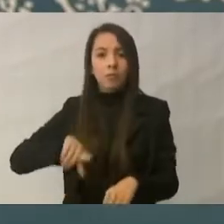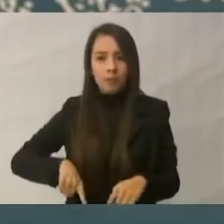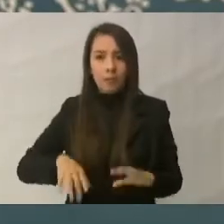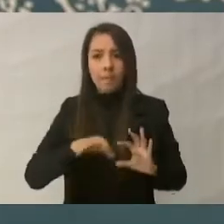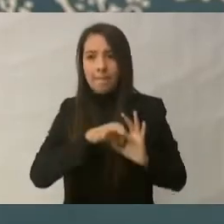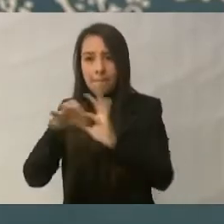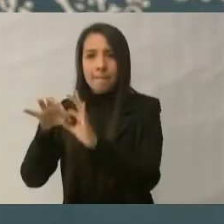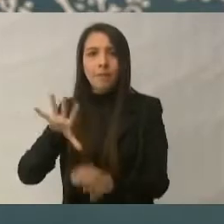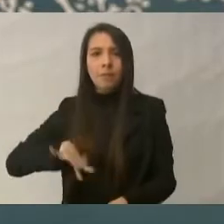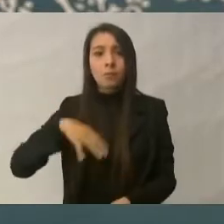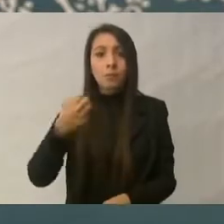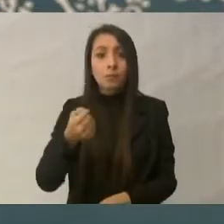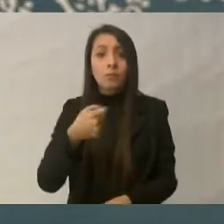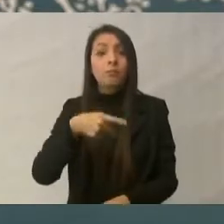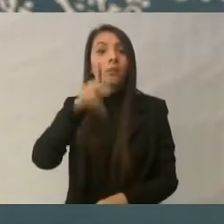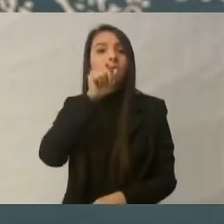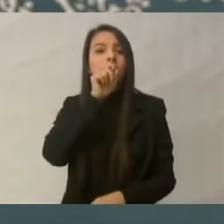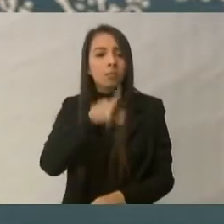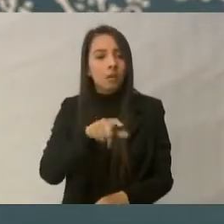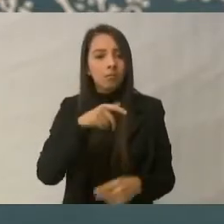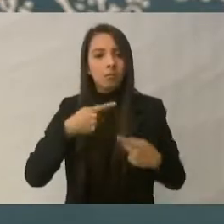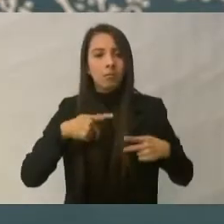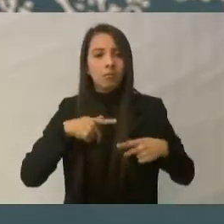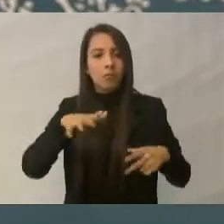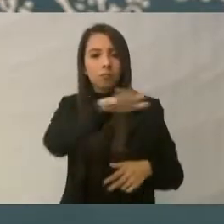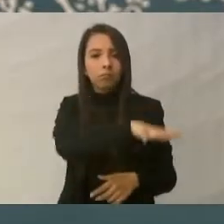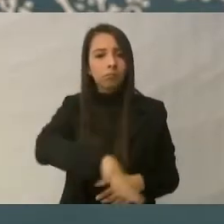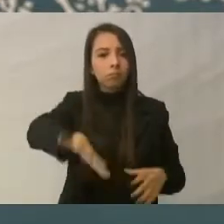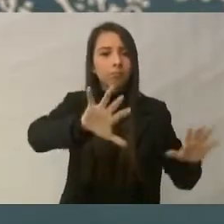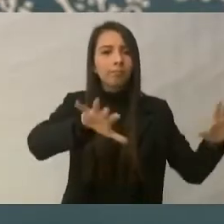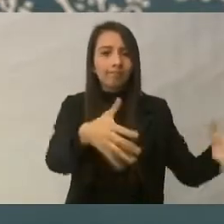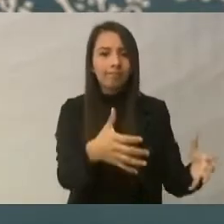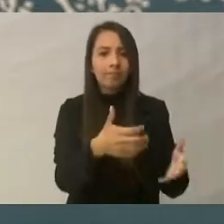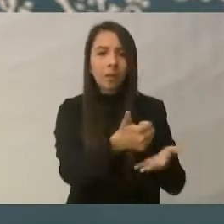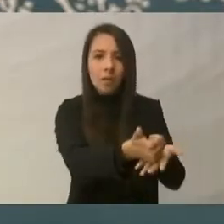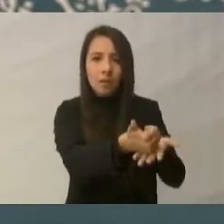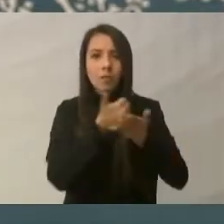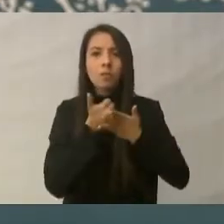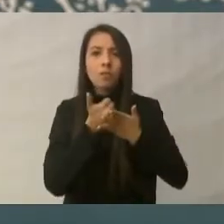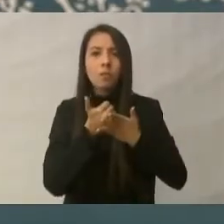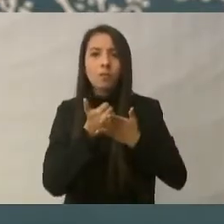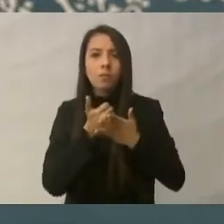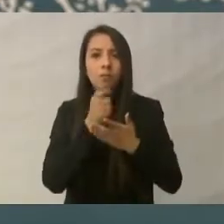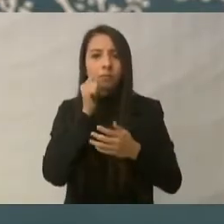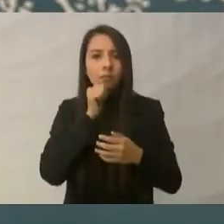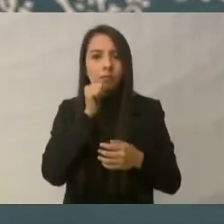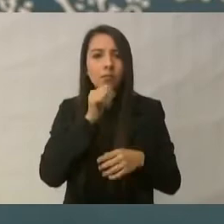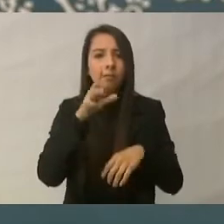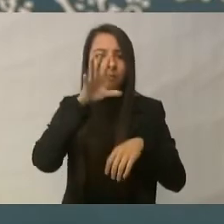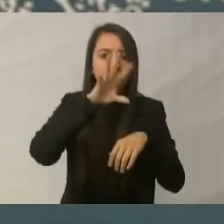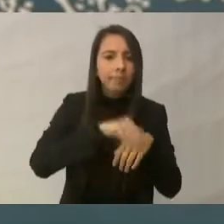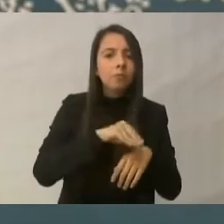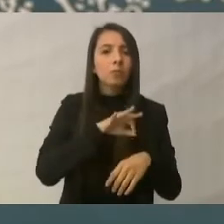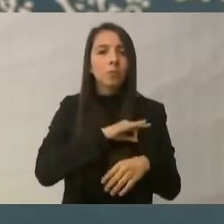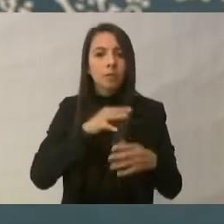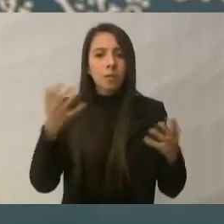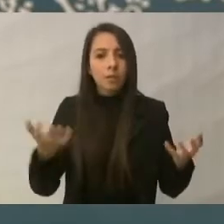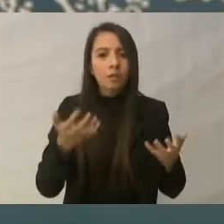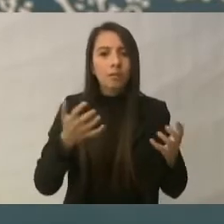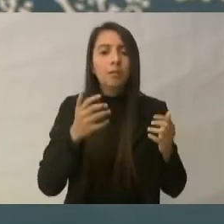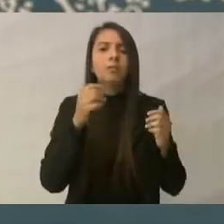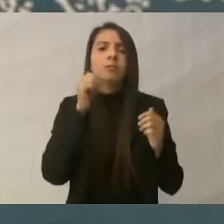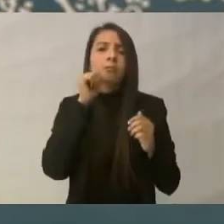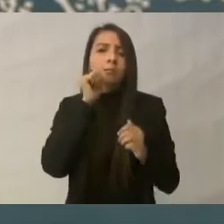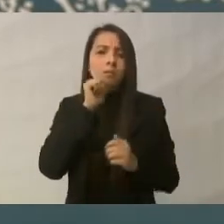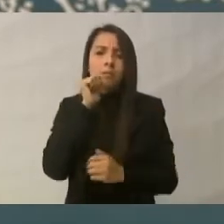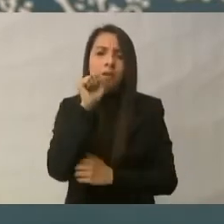que nos ayuden, que nos permitan llevar a cabo esos proyectos siempre desde luego dentro del margen de la ley.